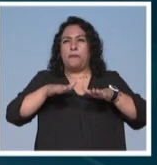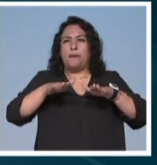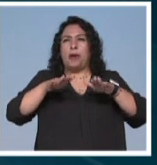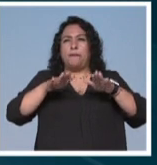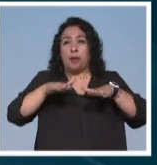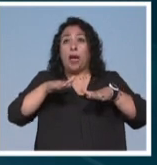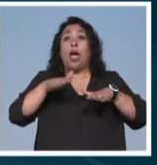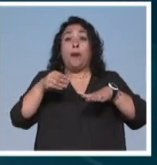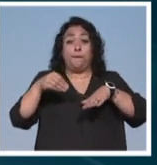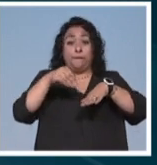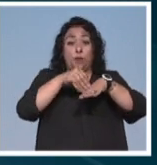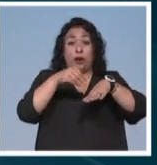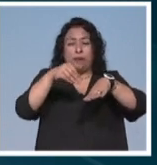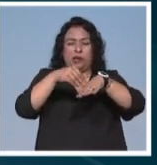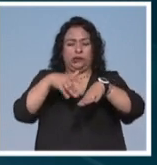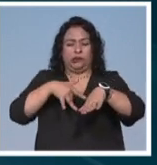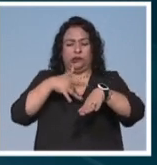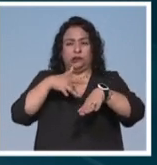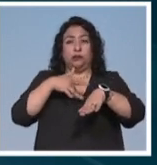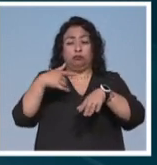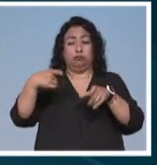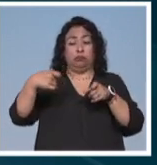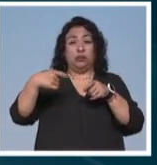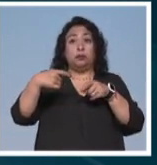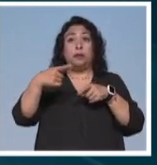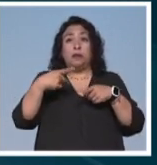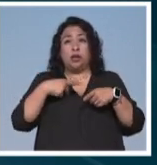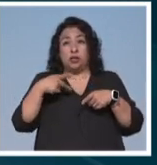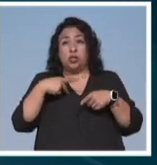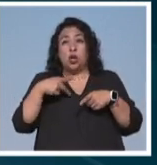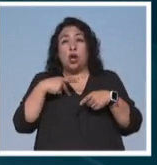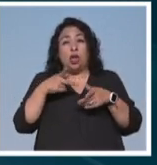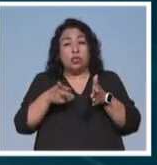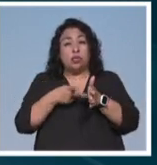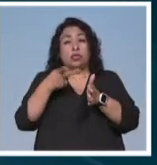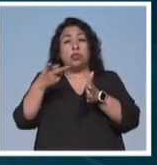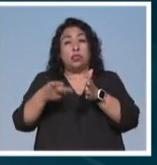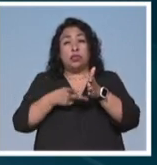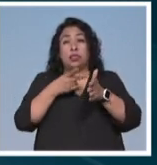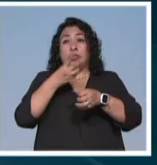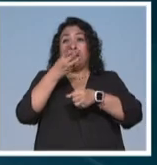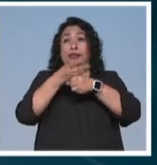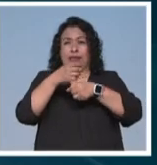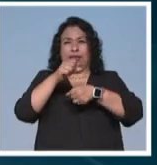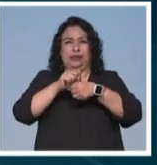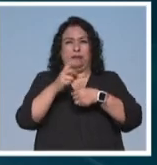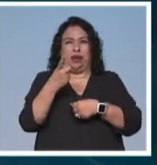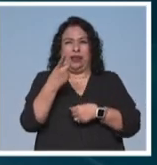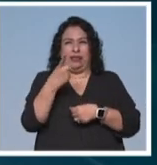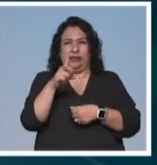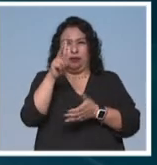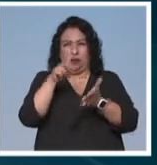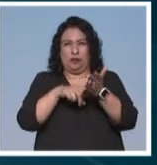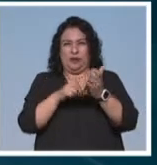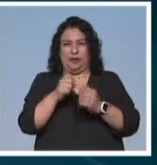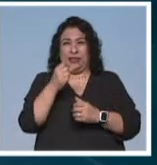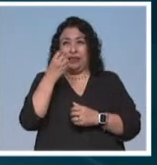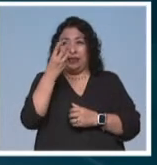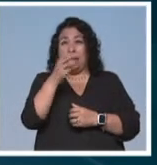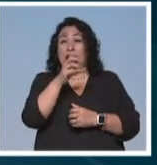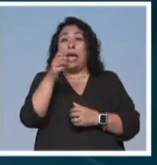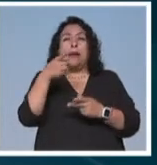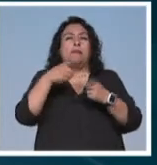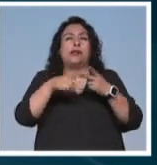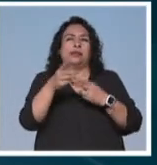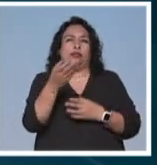Una vez colocados estos sensores, los expertos grabaron de manera continua desde la tercera semana de diciembre de 2023 hasta